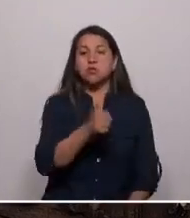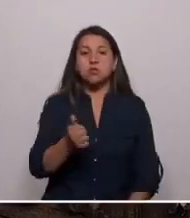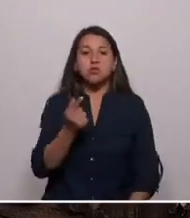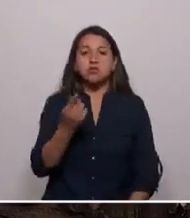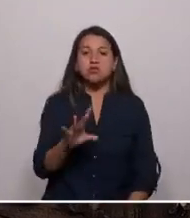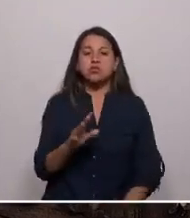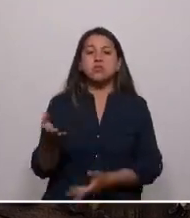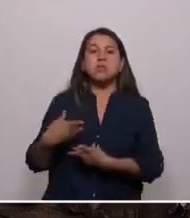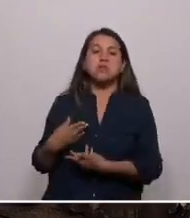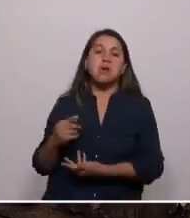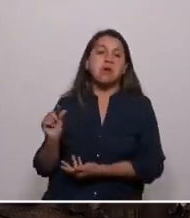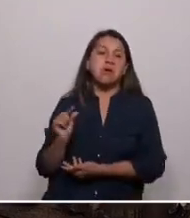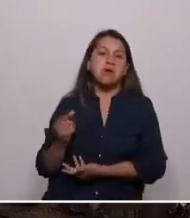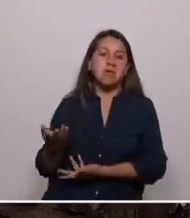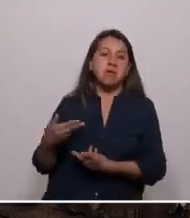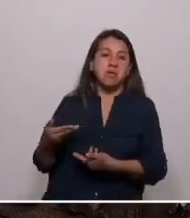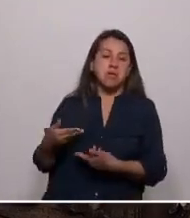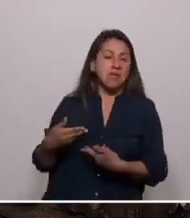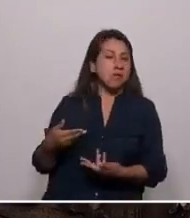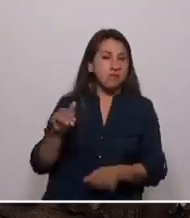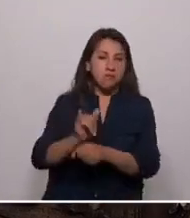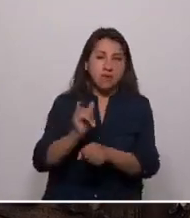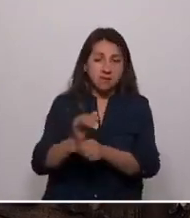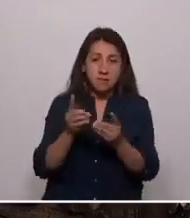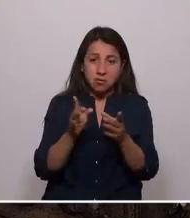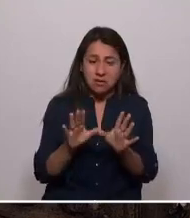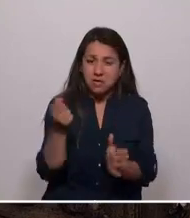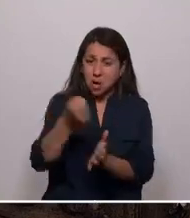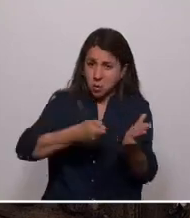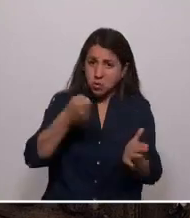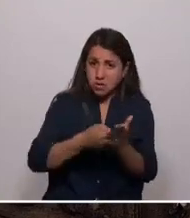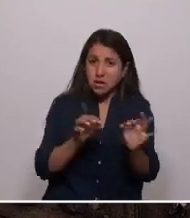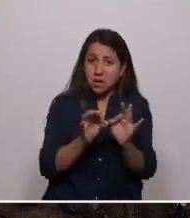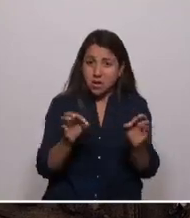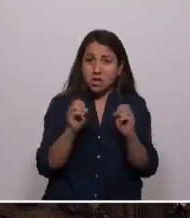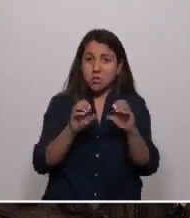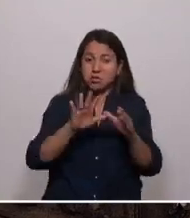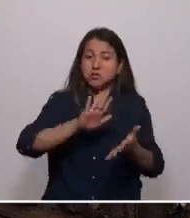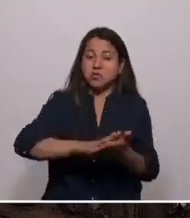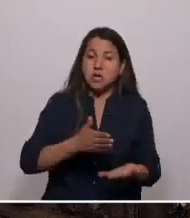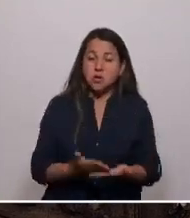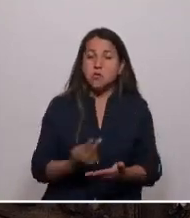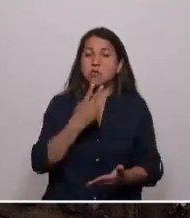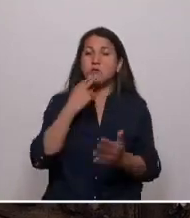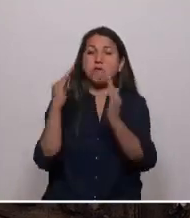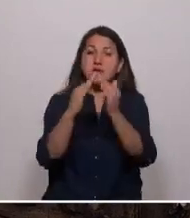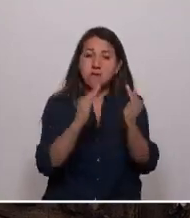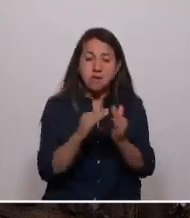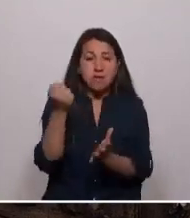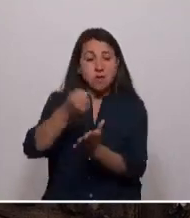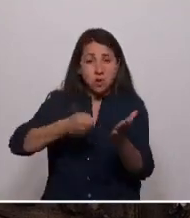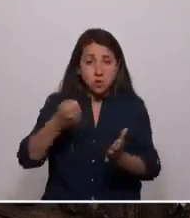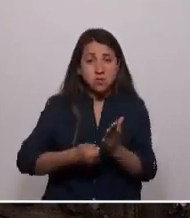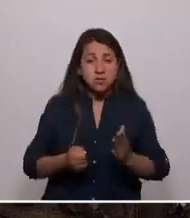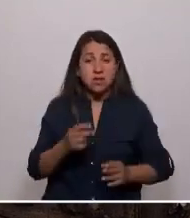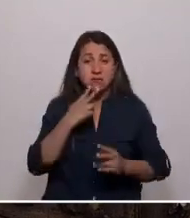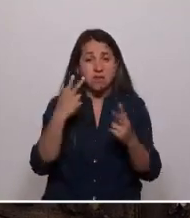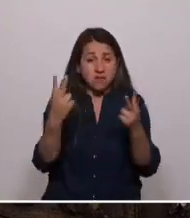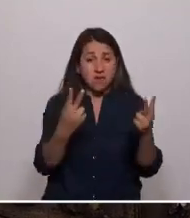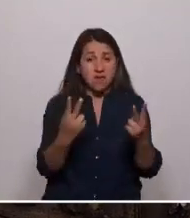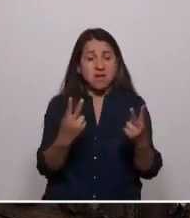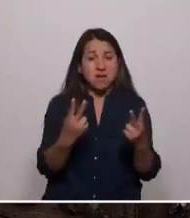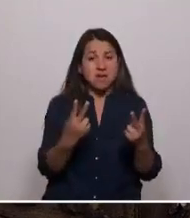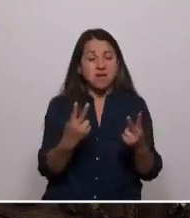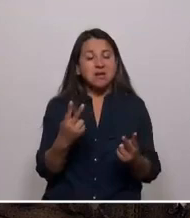nos dieron durante estos 30 años de falsa democracia. Luchar por la educación, la salud, la vivienda. Luchar para que podamos vivir para trabajar.